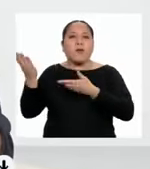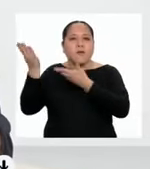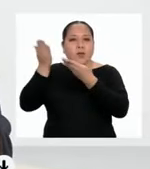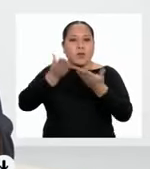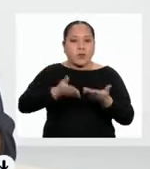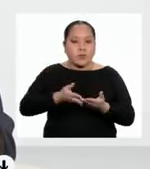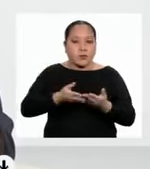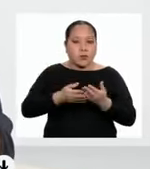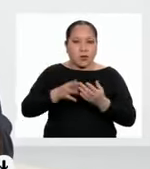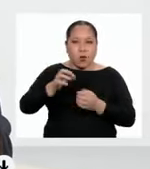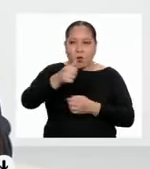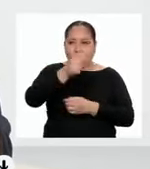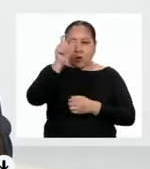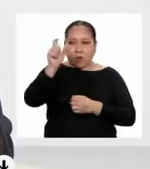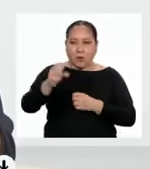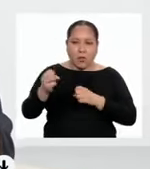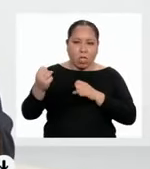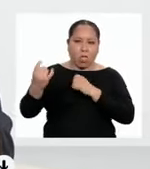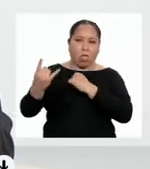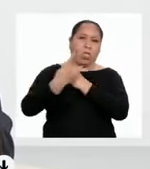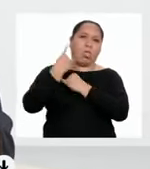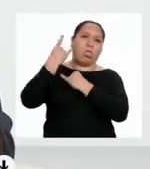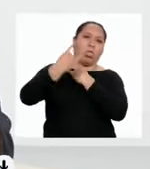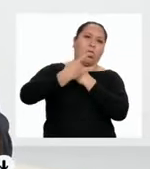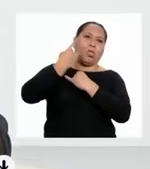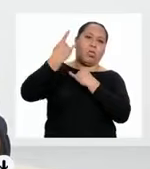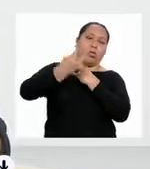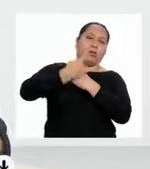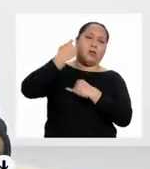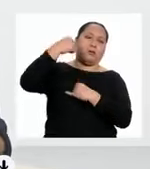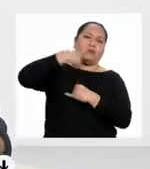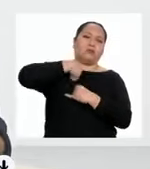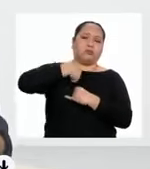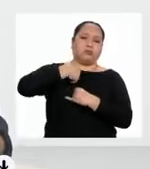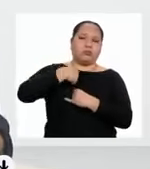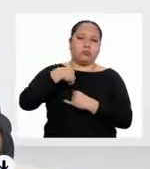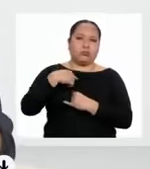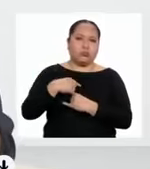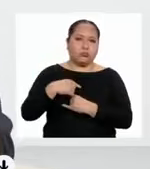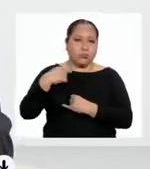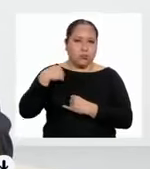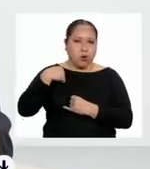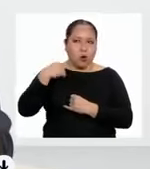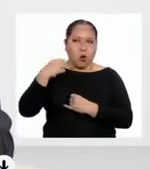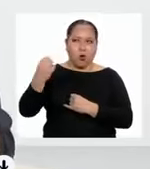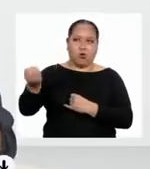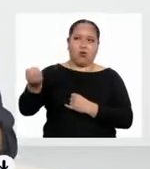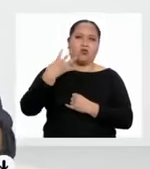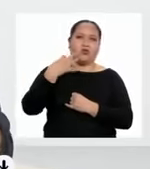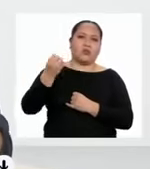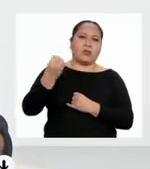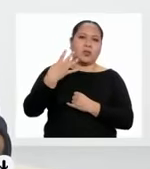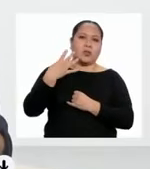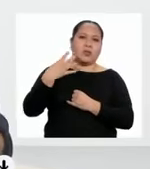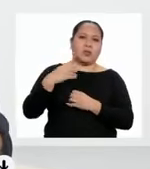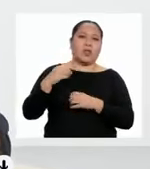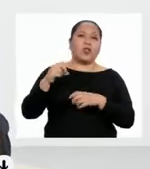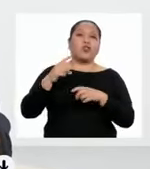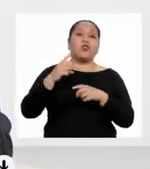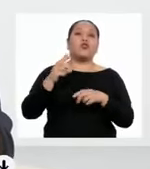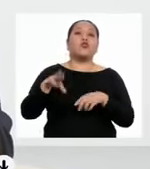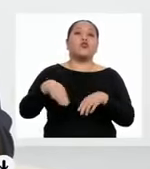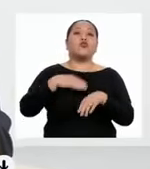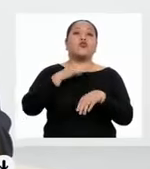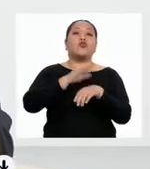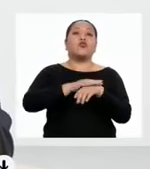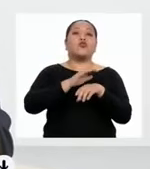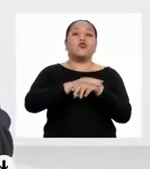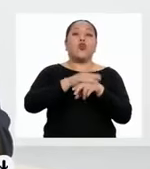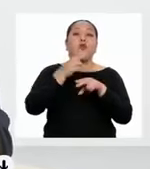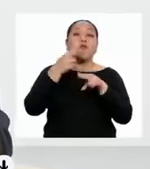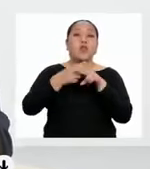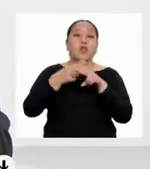Si alguien se burla de nosotros por tal motivo, o se refiere a nosotros con sobrenombres